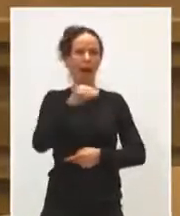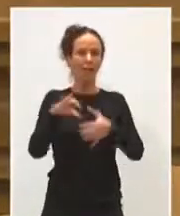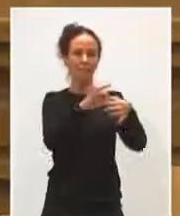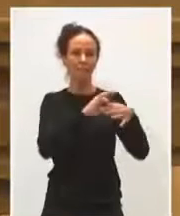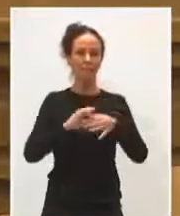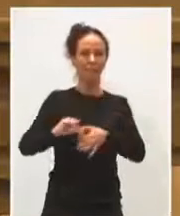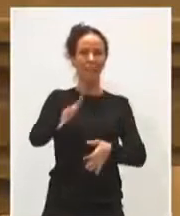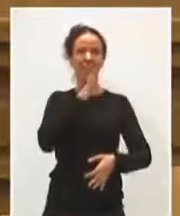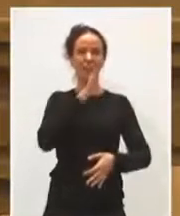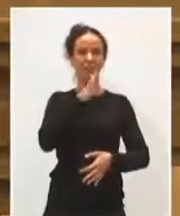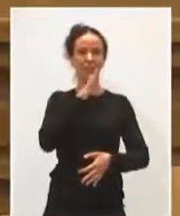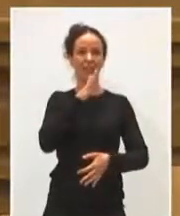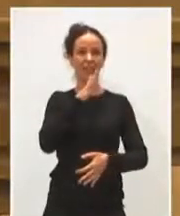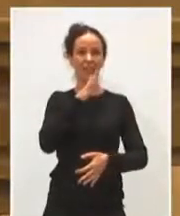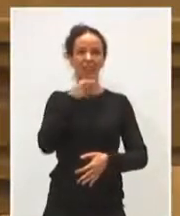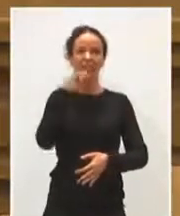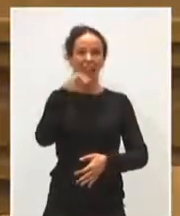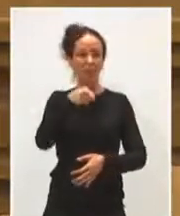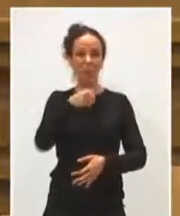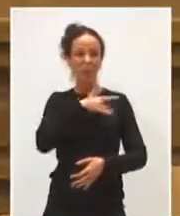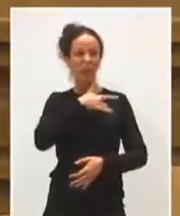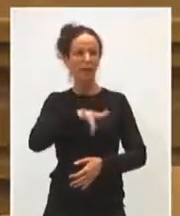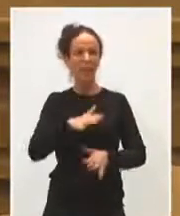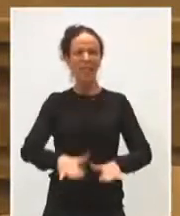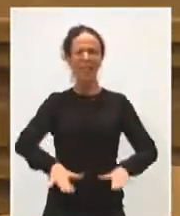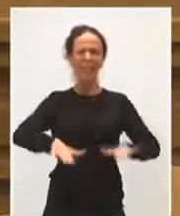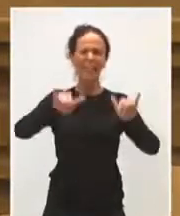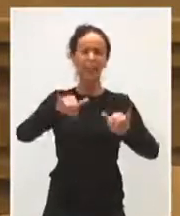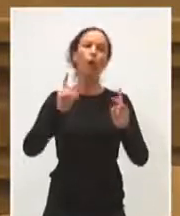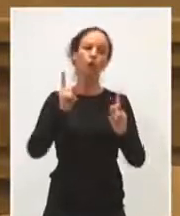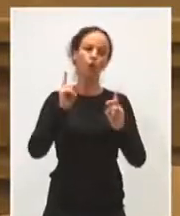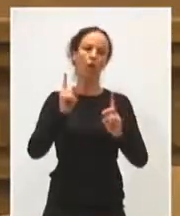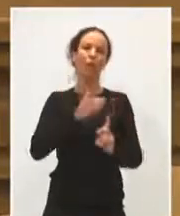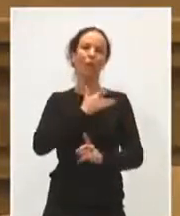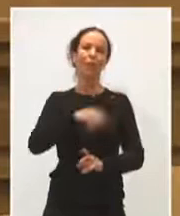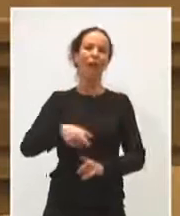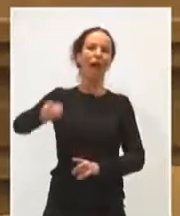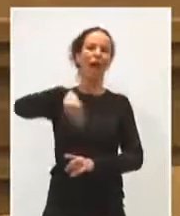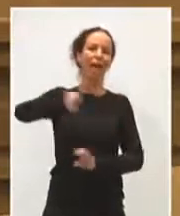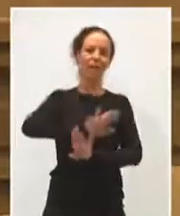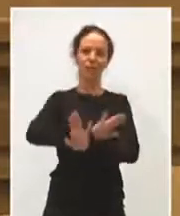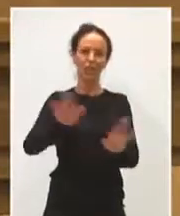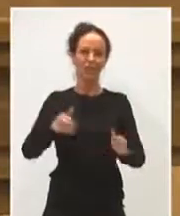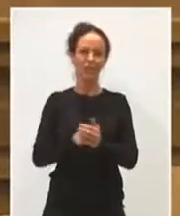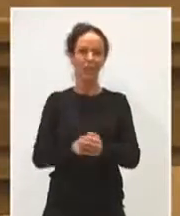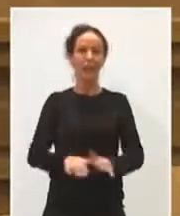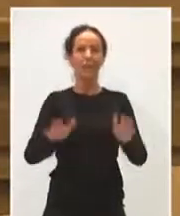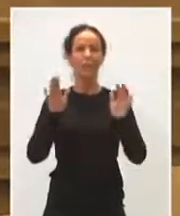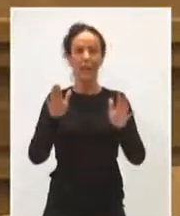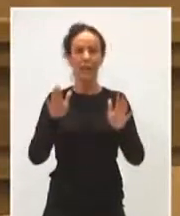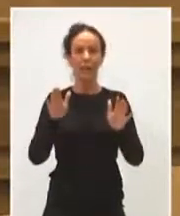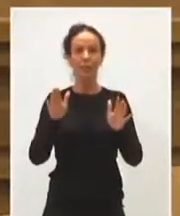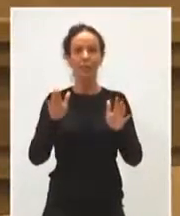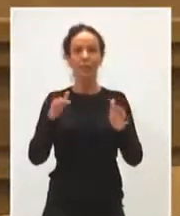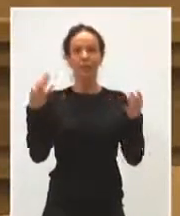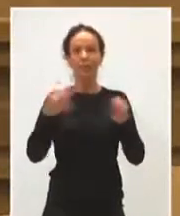absolutamente impenitentes, no perdonan ni una. Bueno, se perdonan a sí mismos, pero lo cierto y verdad es que habría que echarle una pensada al